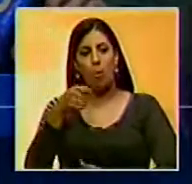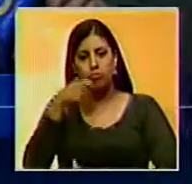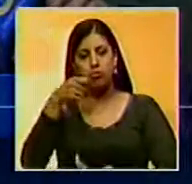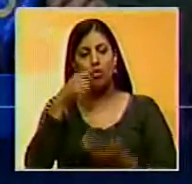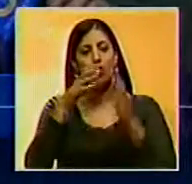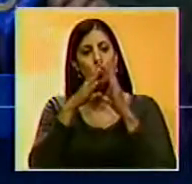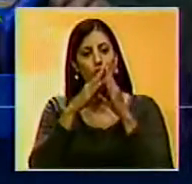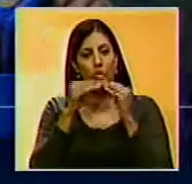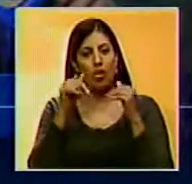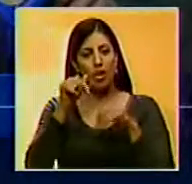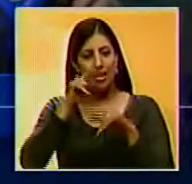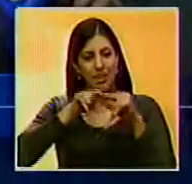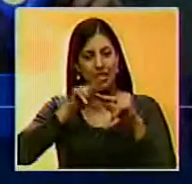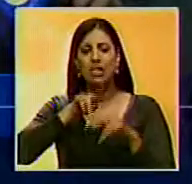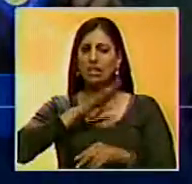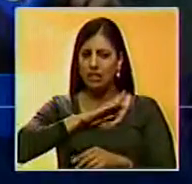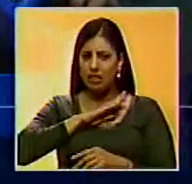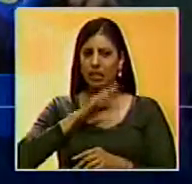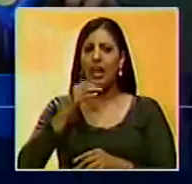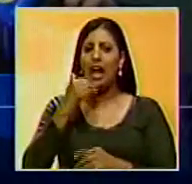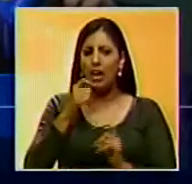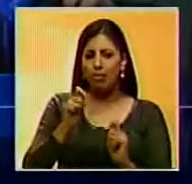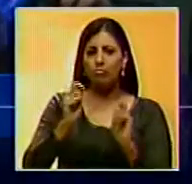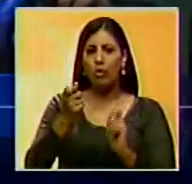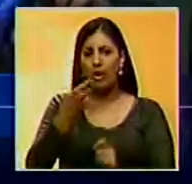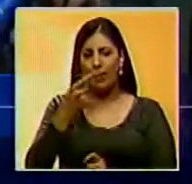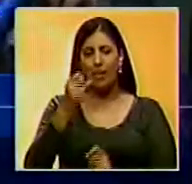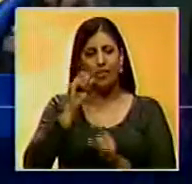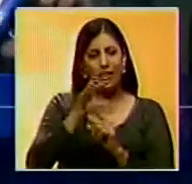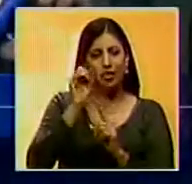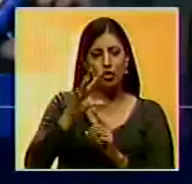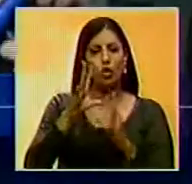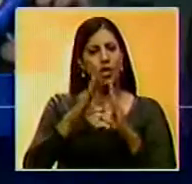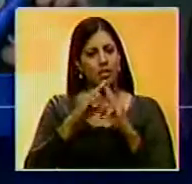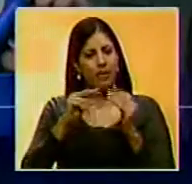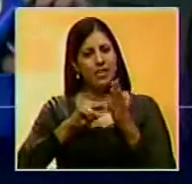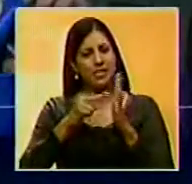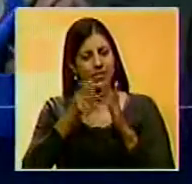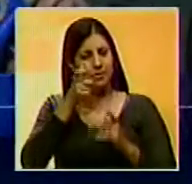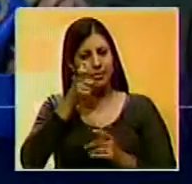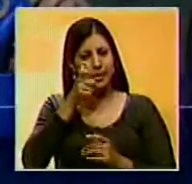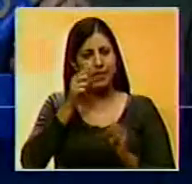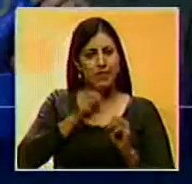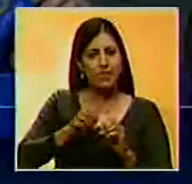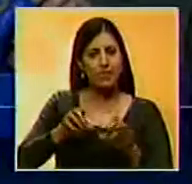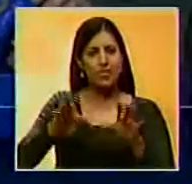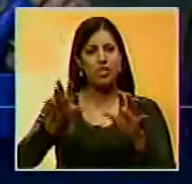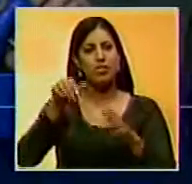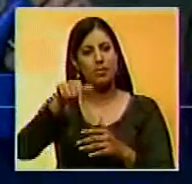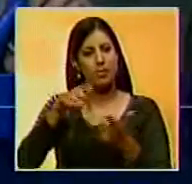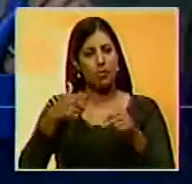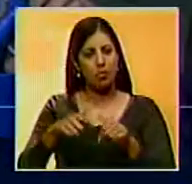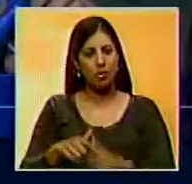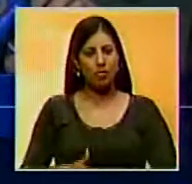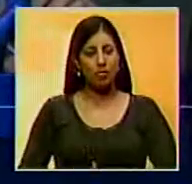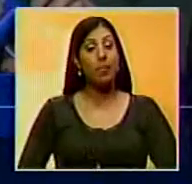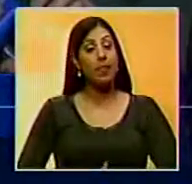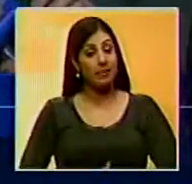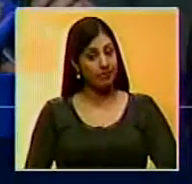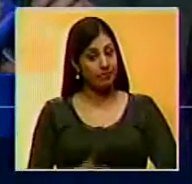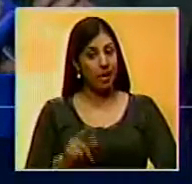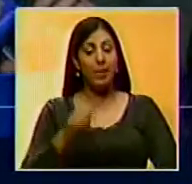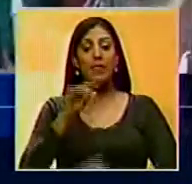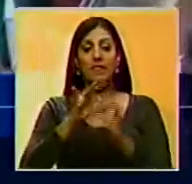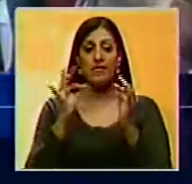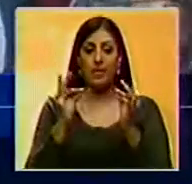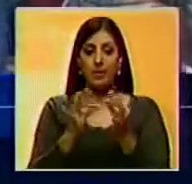actualmente está prácticamente que recibiendo tratamiento antibiótico y lo que corresponde a la vigilancia epidemiológica del caso, así como también